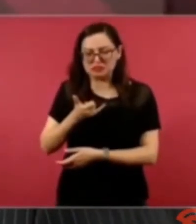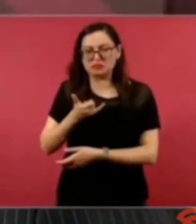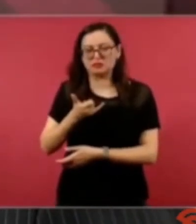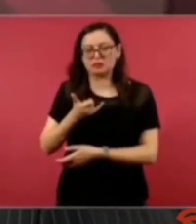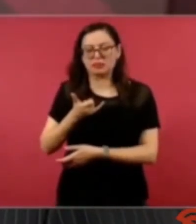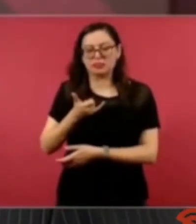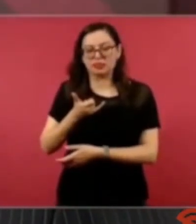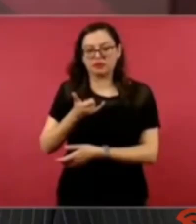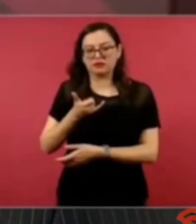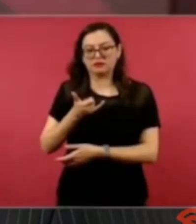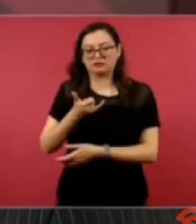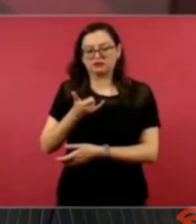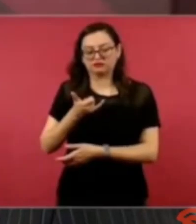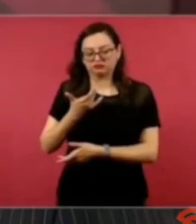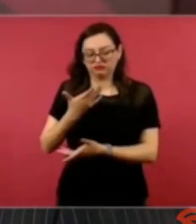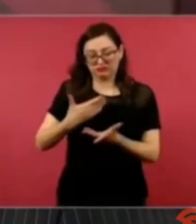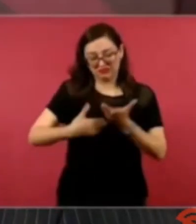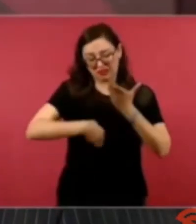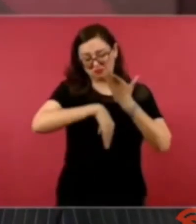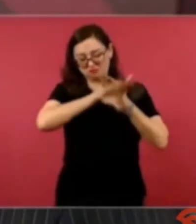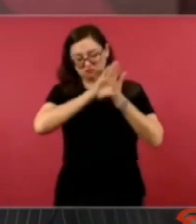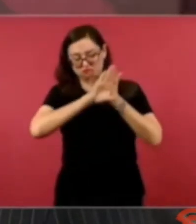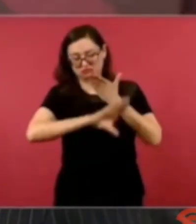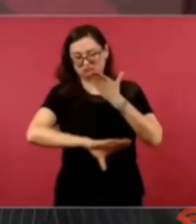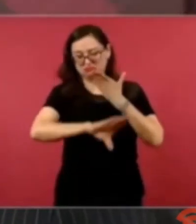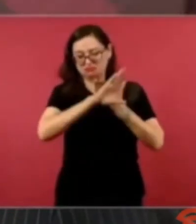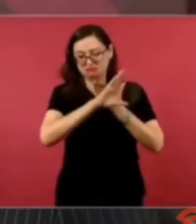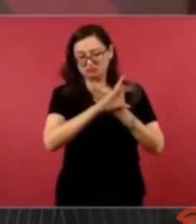uno debe estar dispuesto a pagar